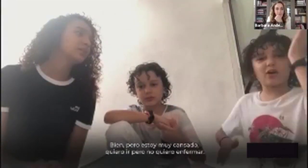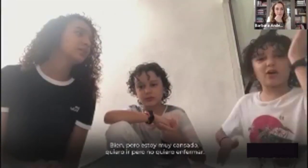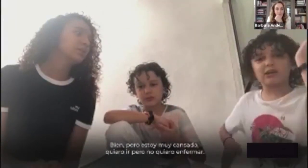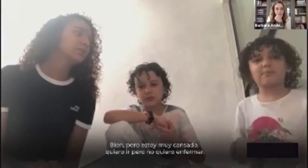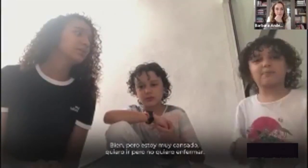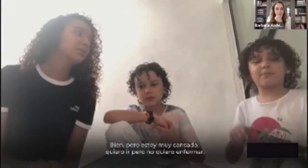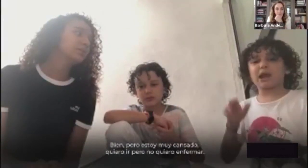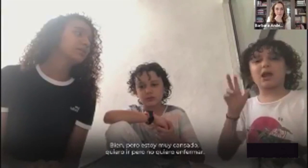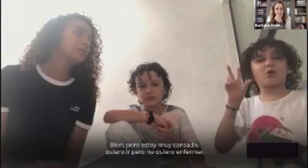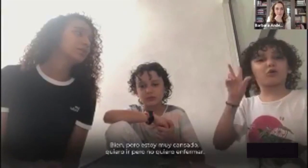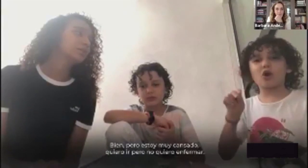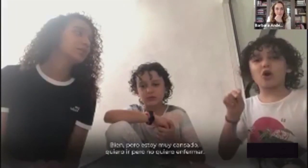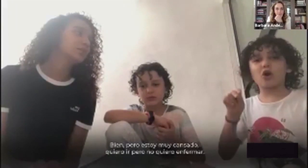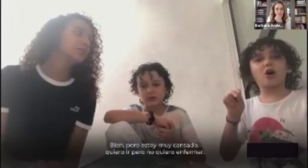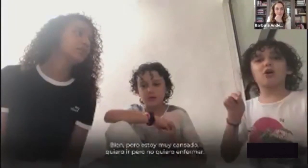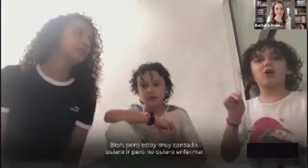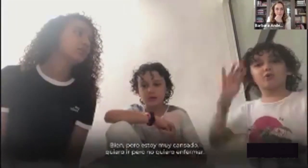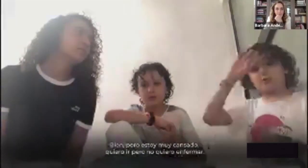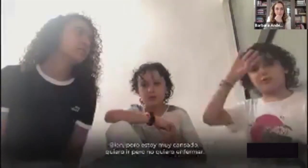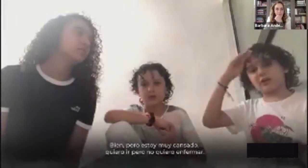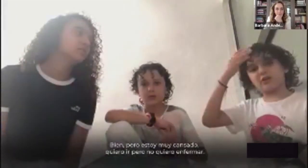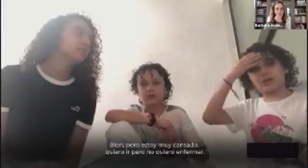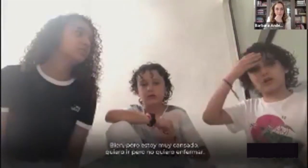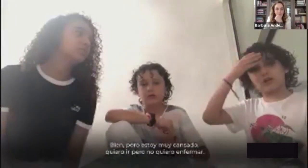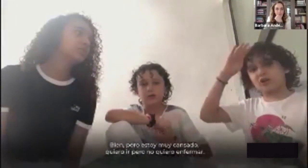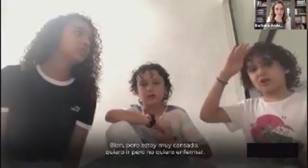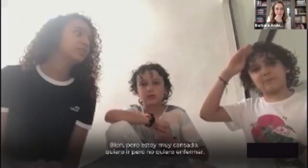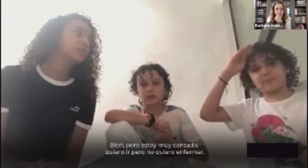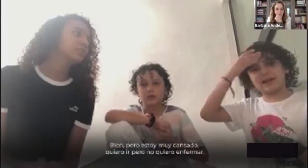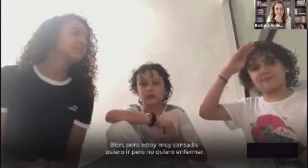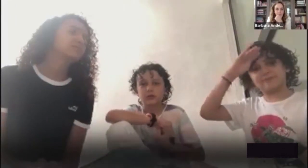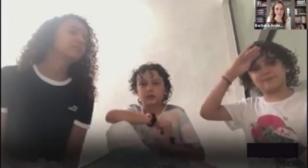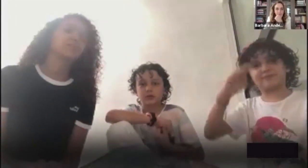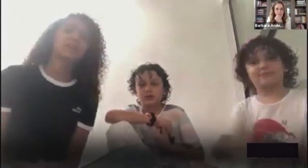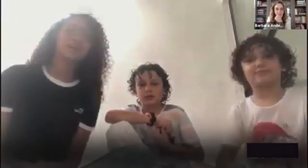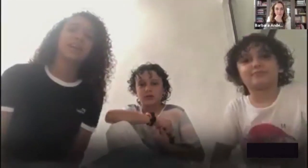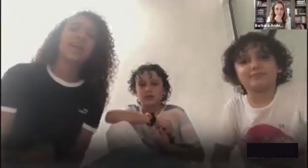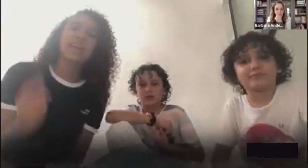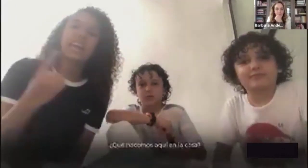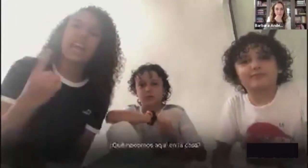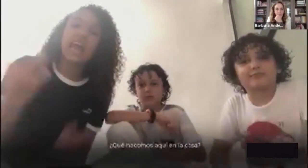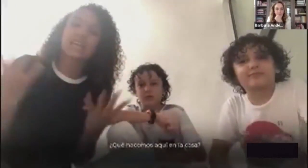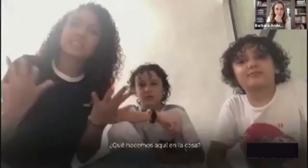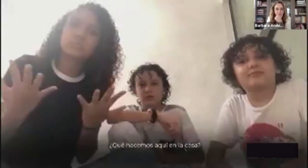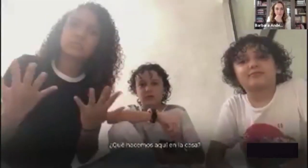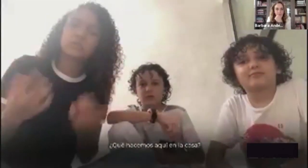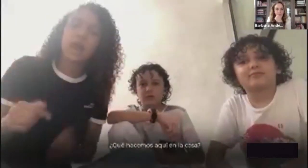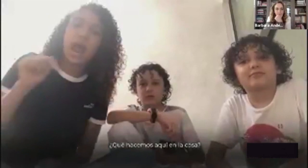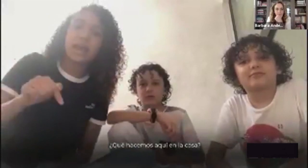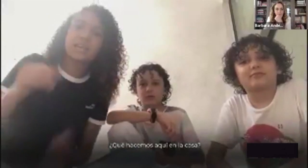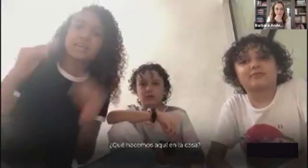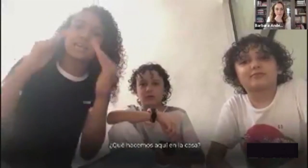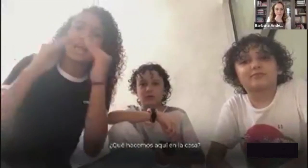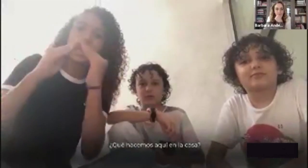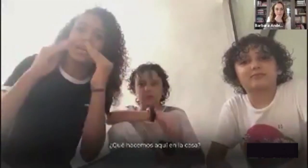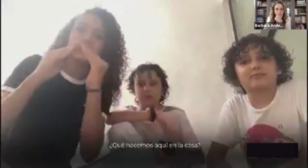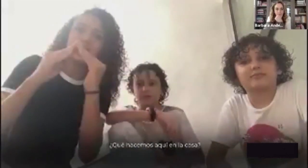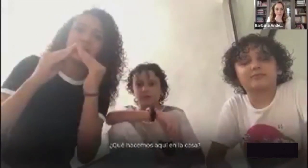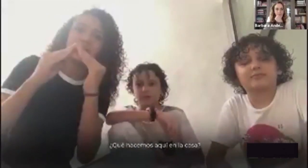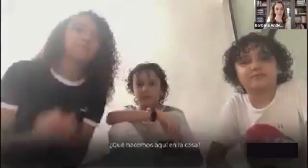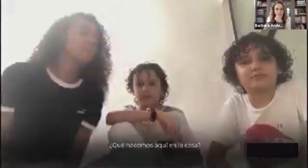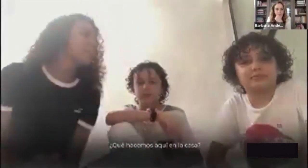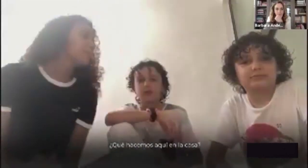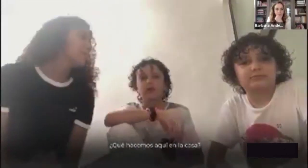Quiero ir, pero no quiero filmar. ¿Qué hacemos aquí en la